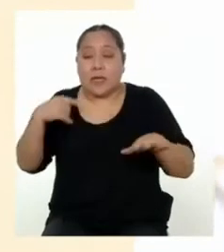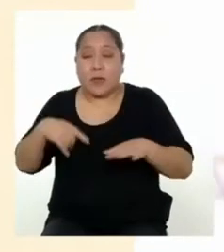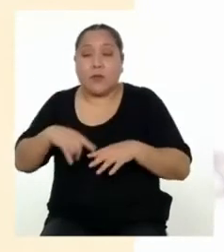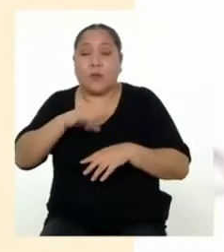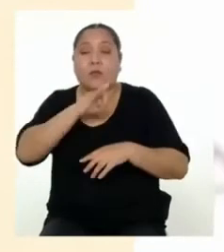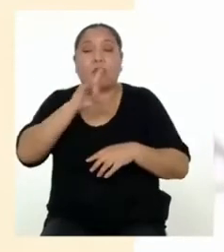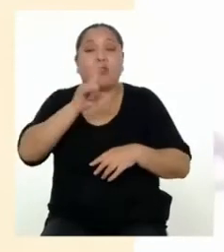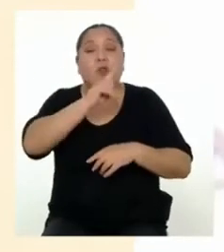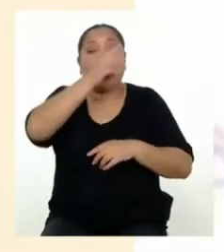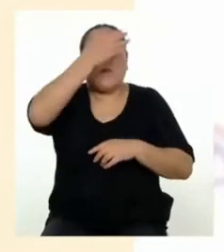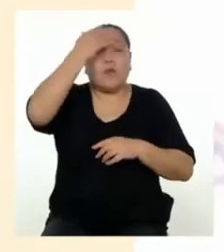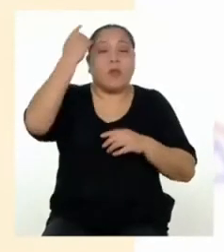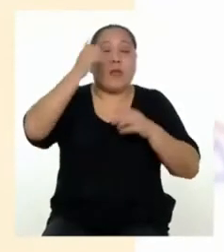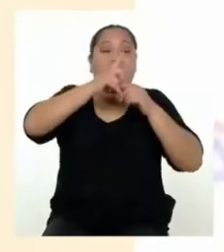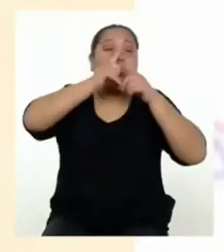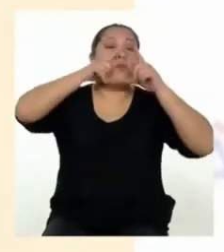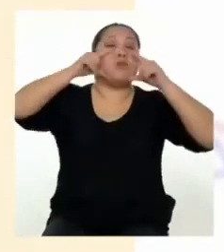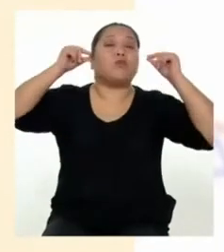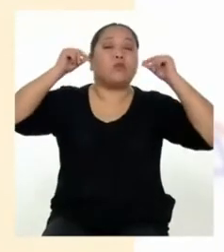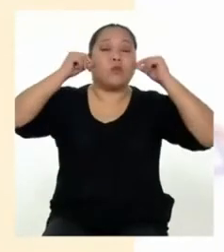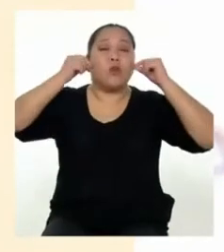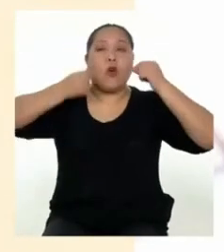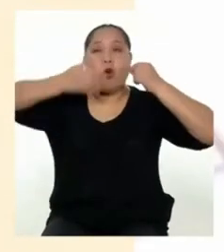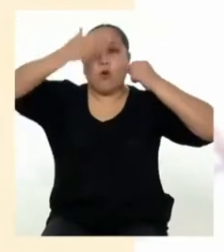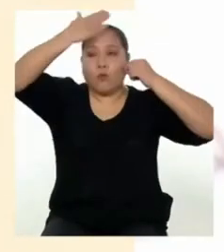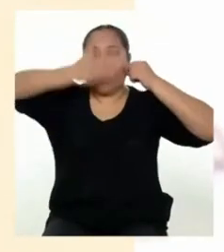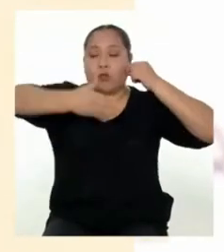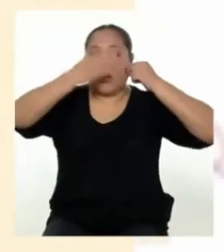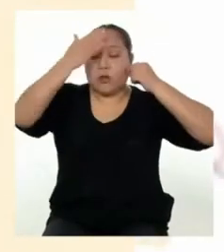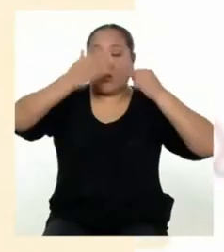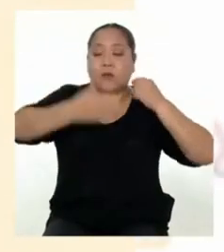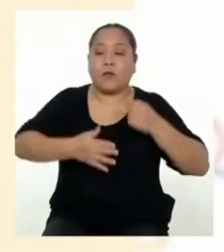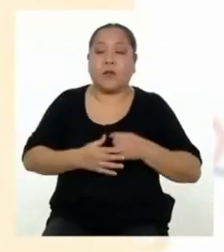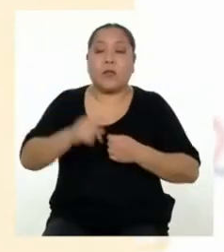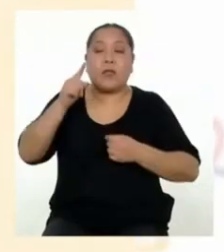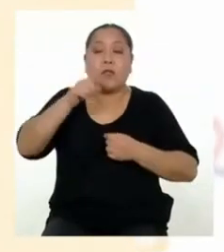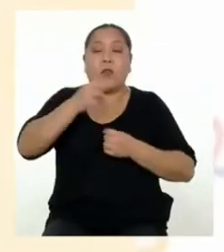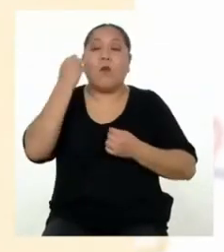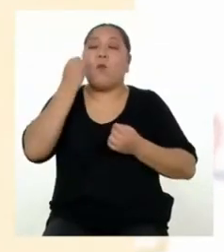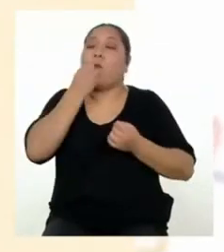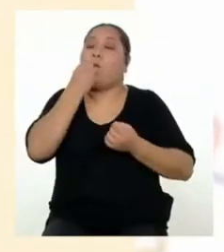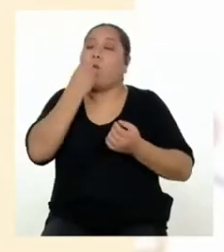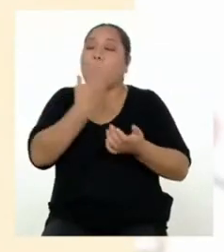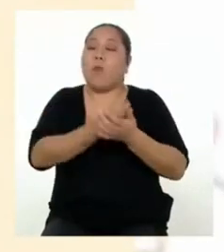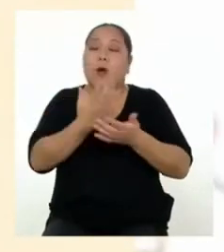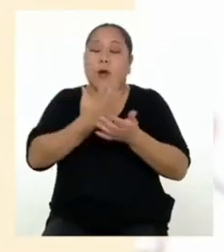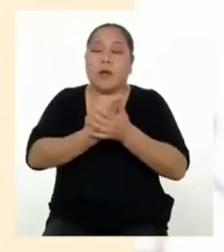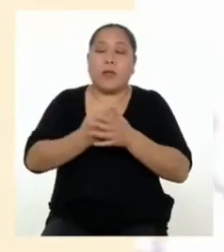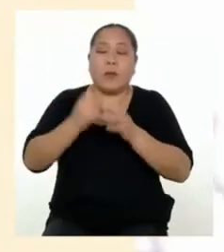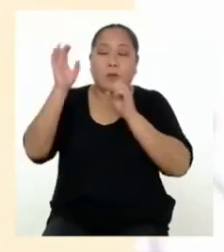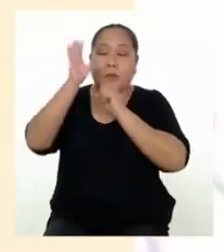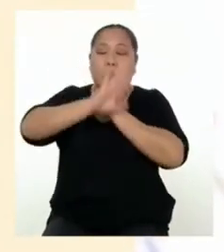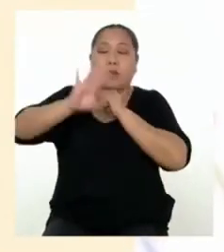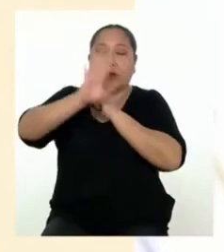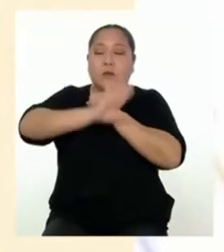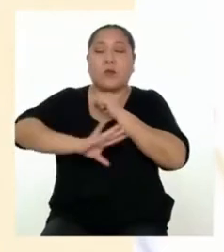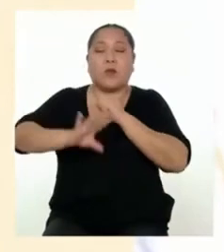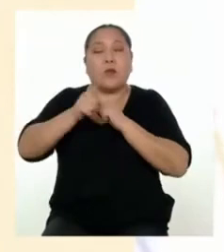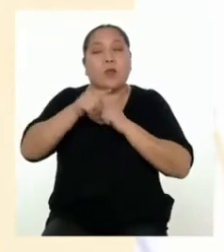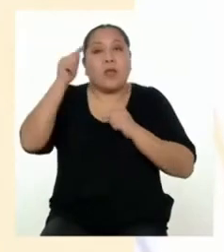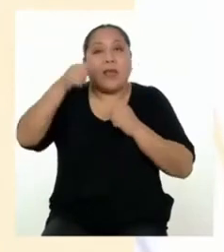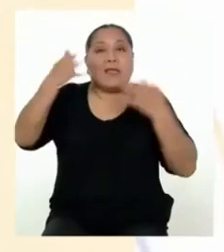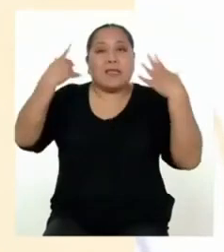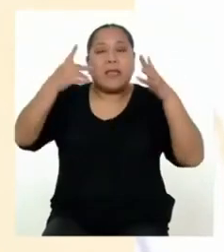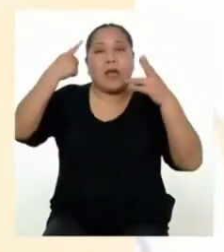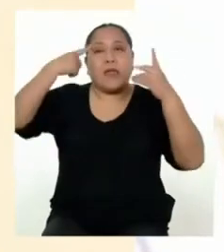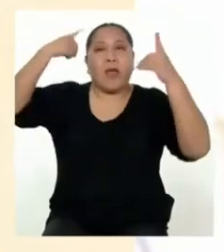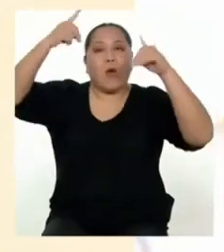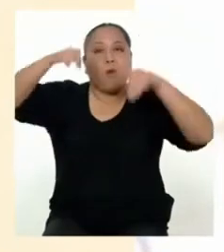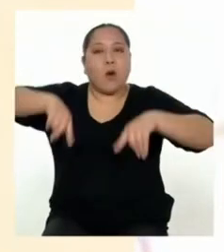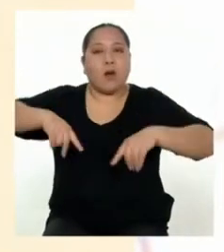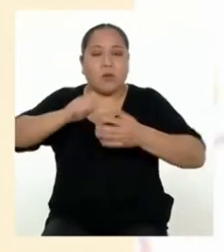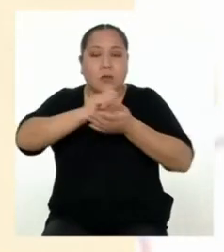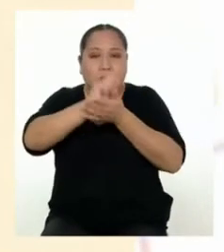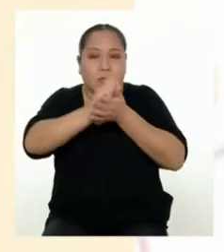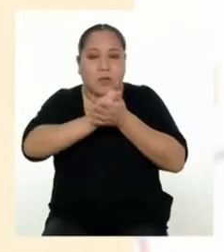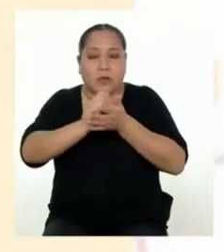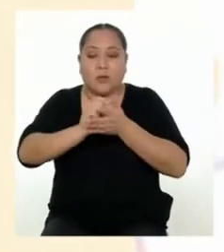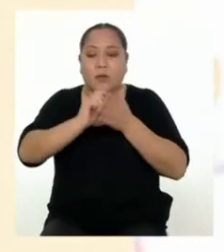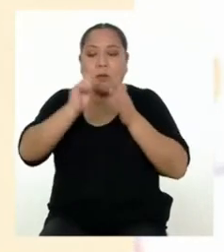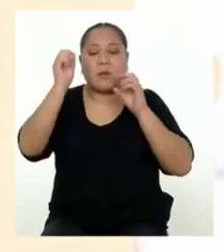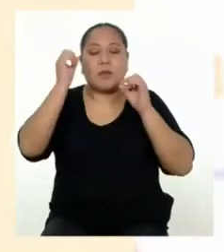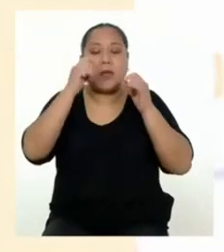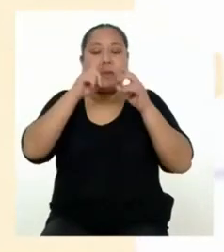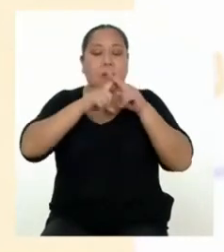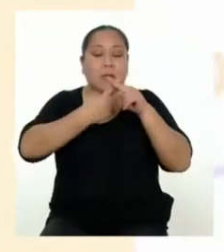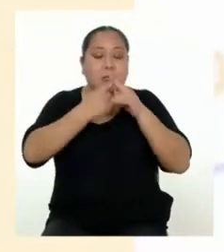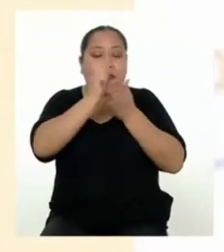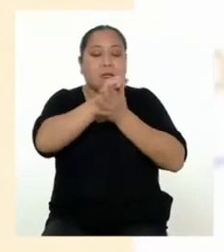social. Bastante claro, Yanira. Y es una maravillosa recomendación. Ahora que tenemos nuestros acuerdos escritos, vamos a redactar